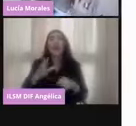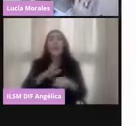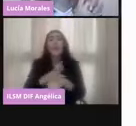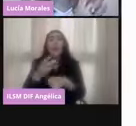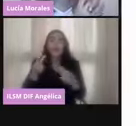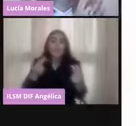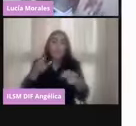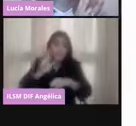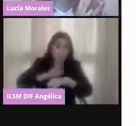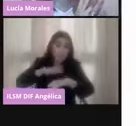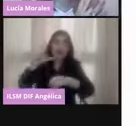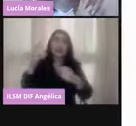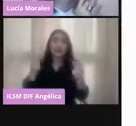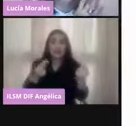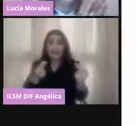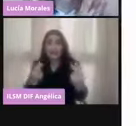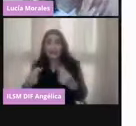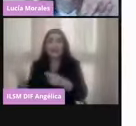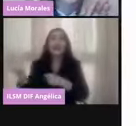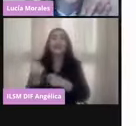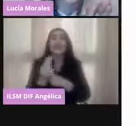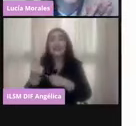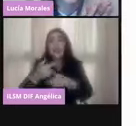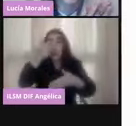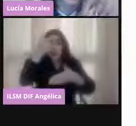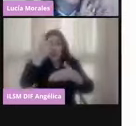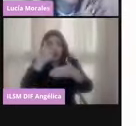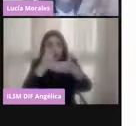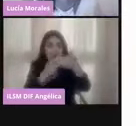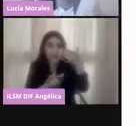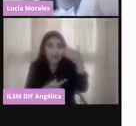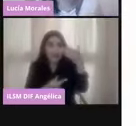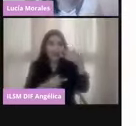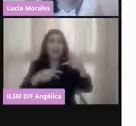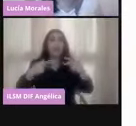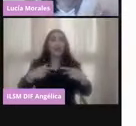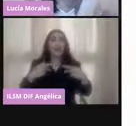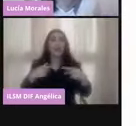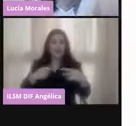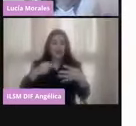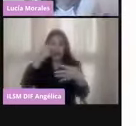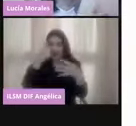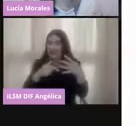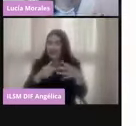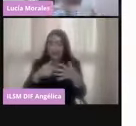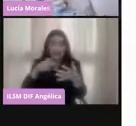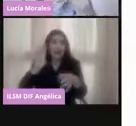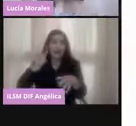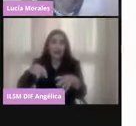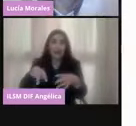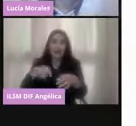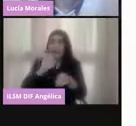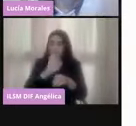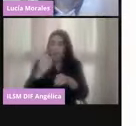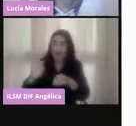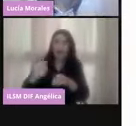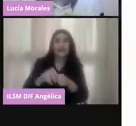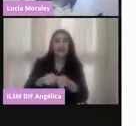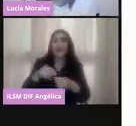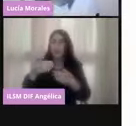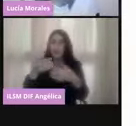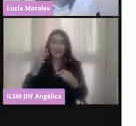Porque necesitamos tener la lista nominal de electores lo más actualizada posible para poder llevar a cabo